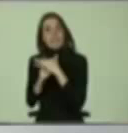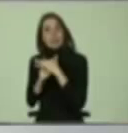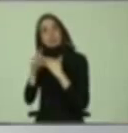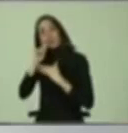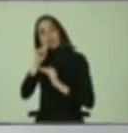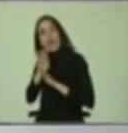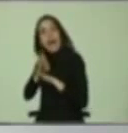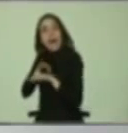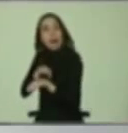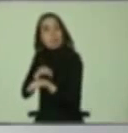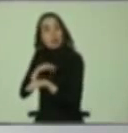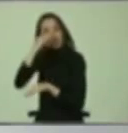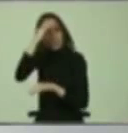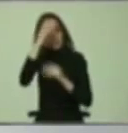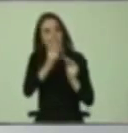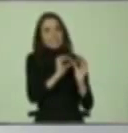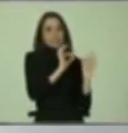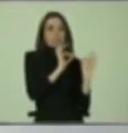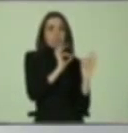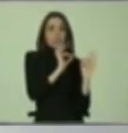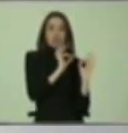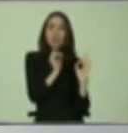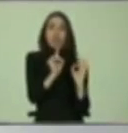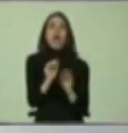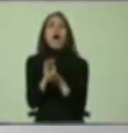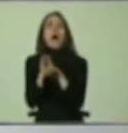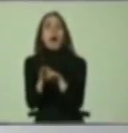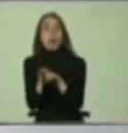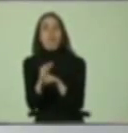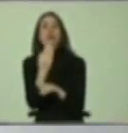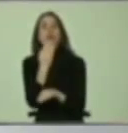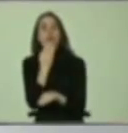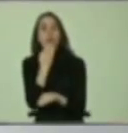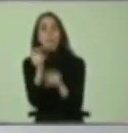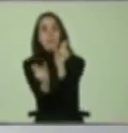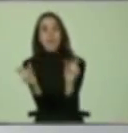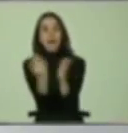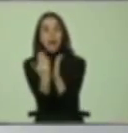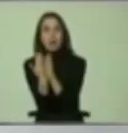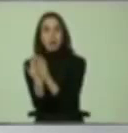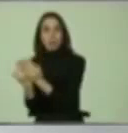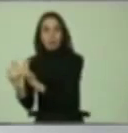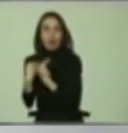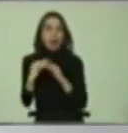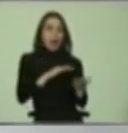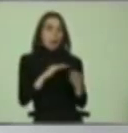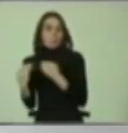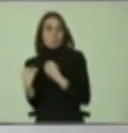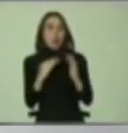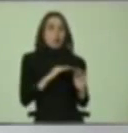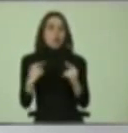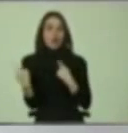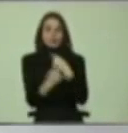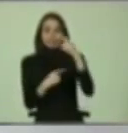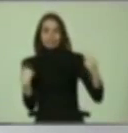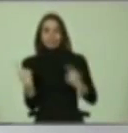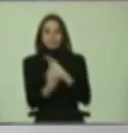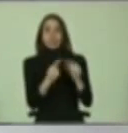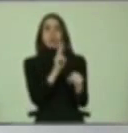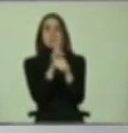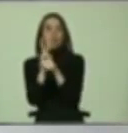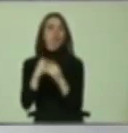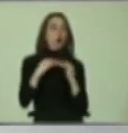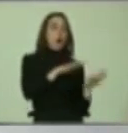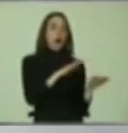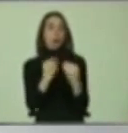no solo son los especialistas, los apoyos son también los alumnos que se apoyan entre sí, los docentes que se